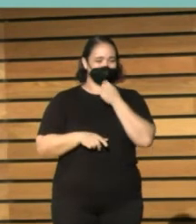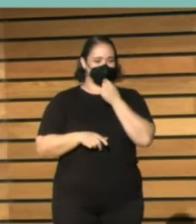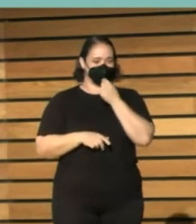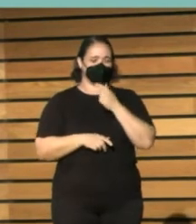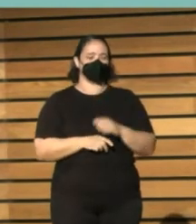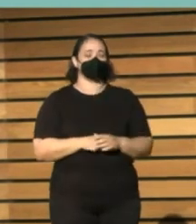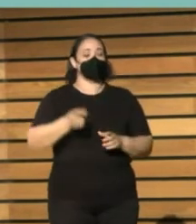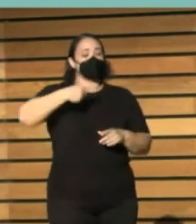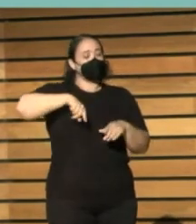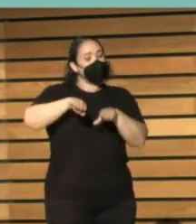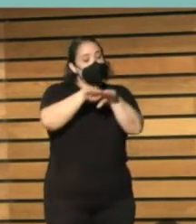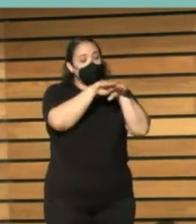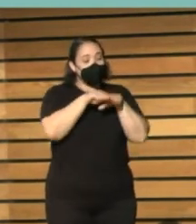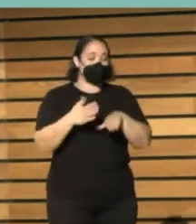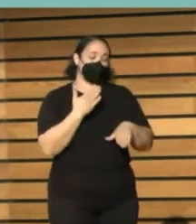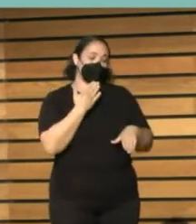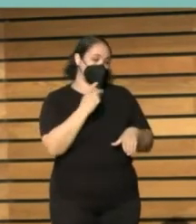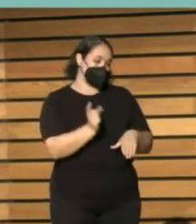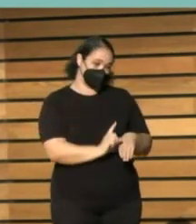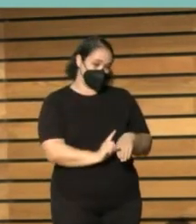somos todos de esa edad pero